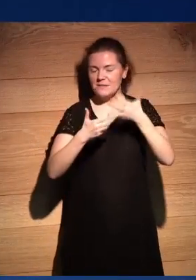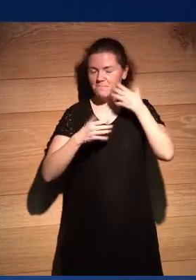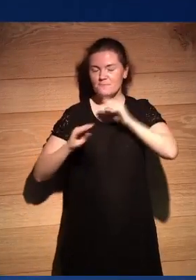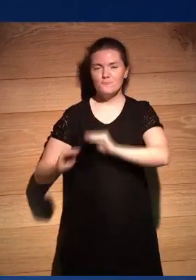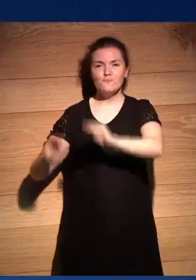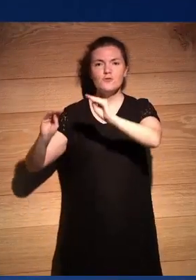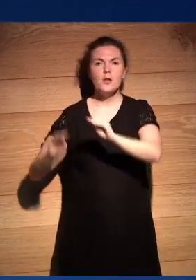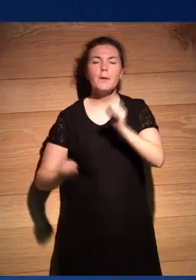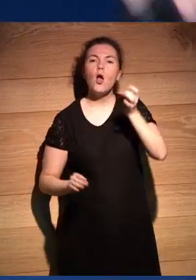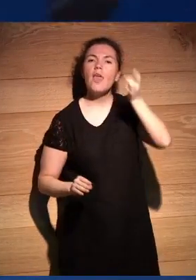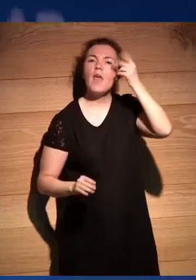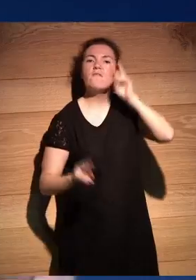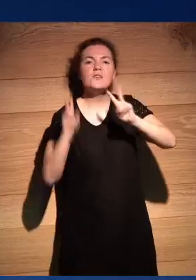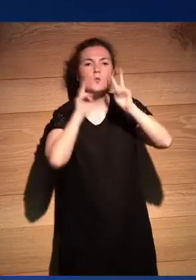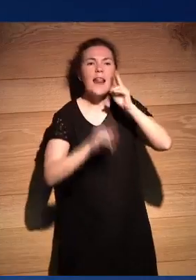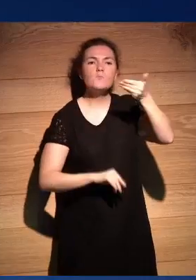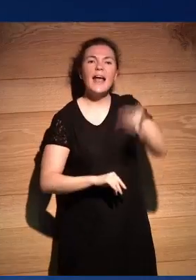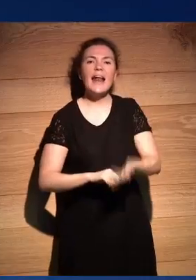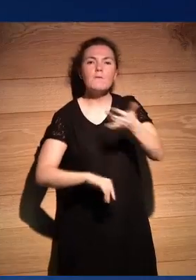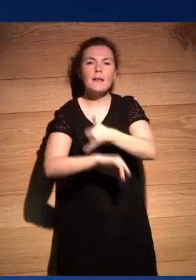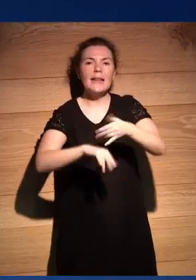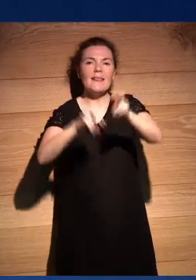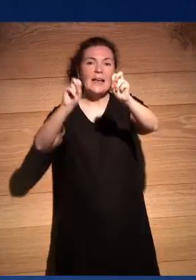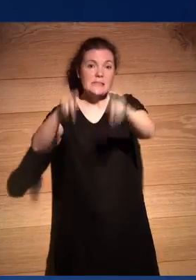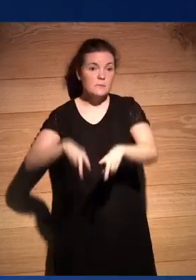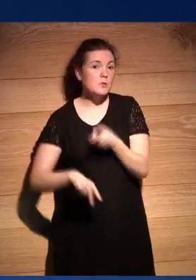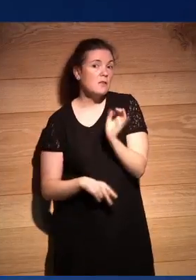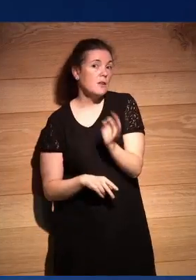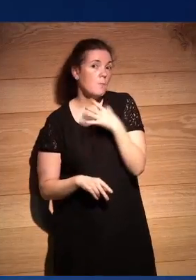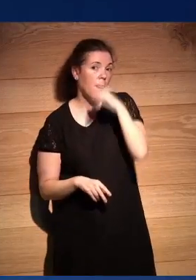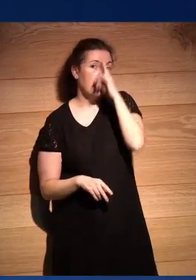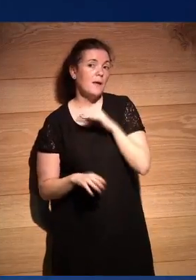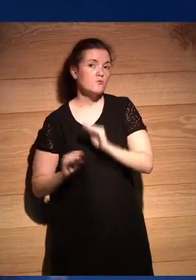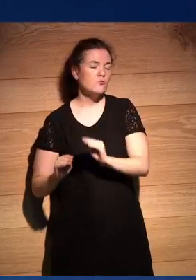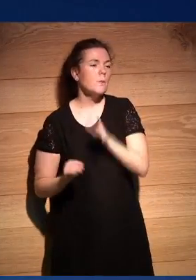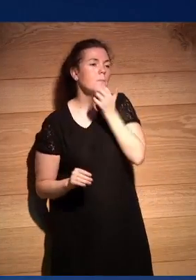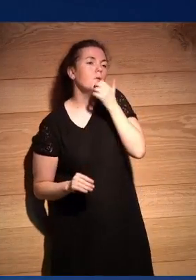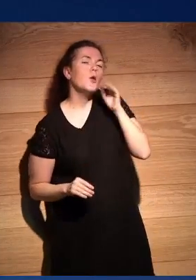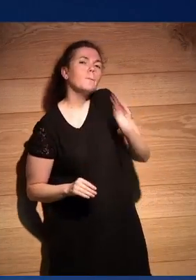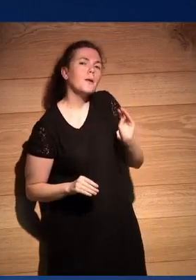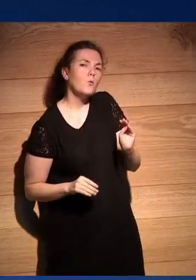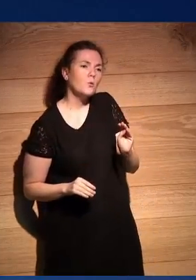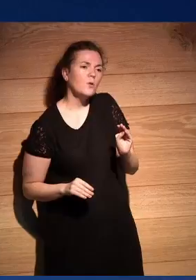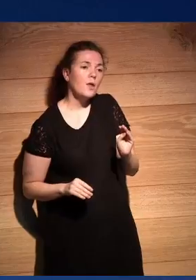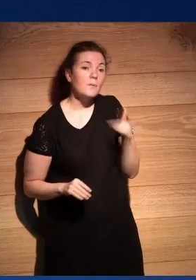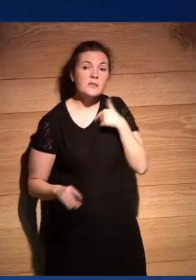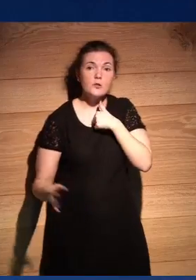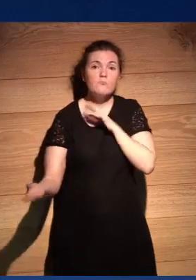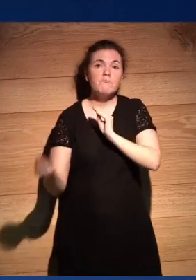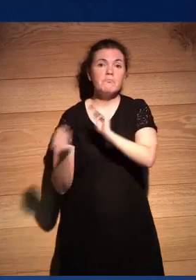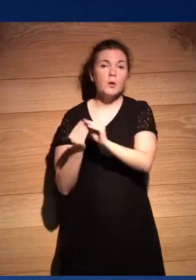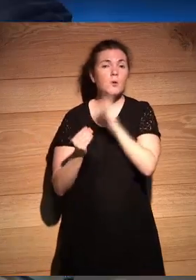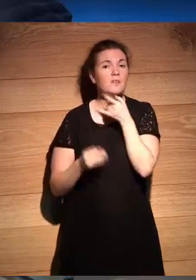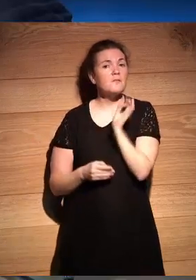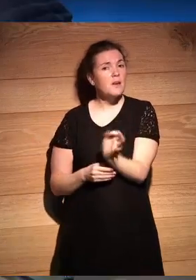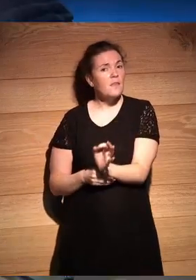visual que es gravemente ileso pues es verdad podría ser una imagen claro por ejemplo yo te pregunto a ti pero estoy totalmente de acuerdo porque es